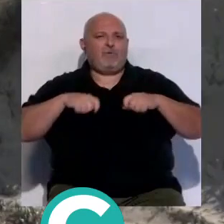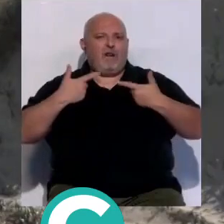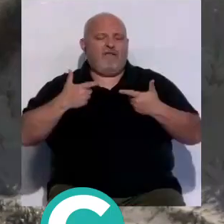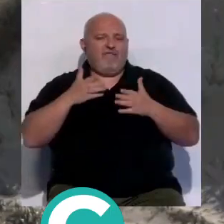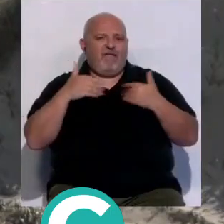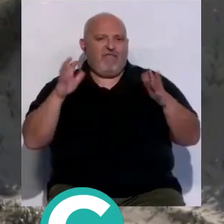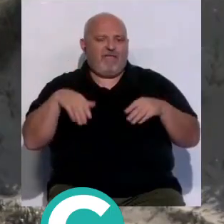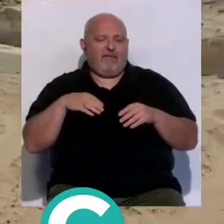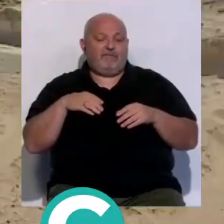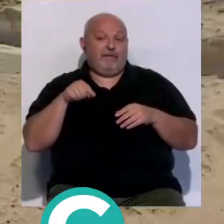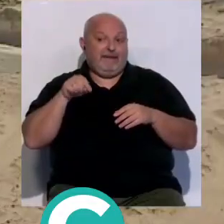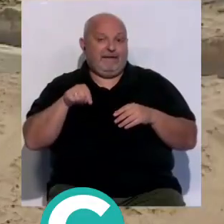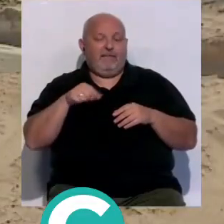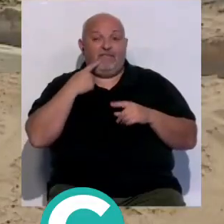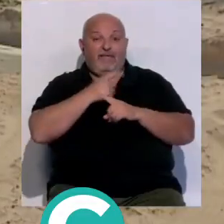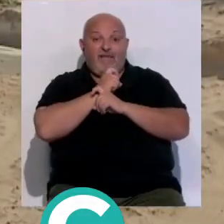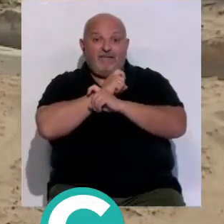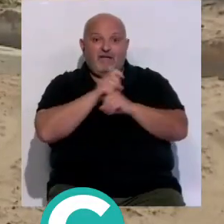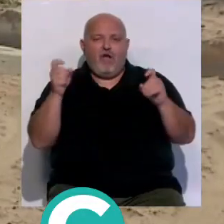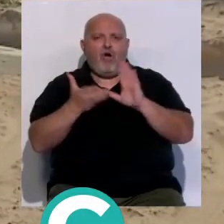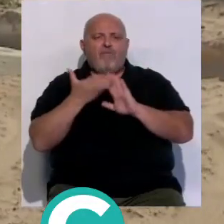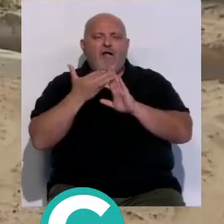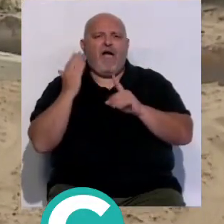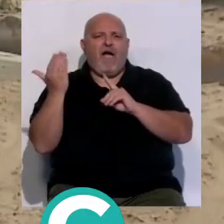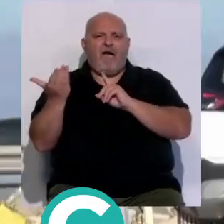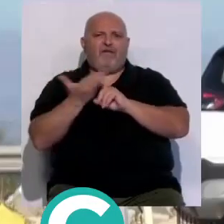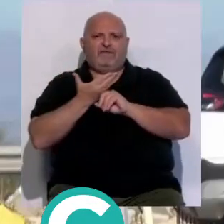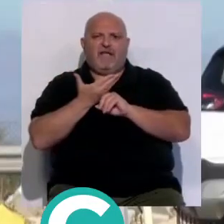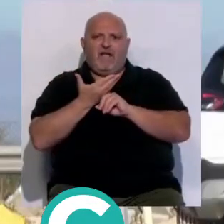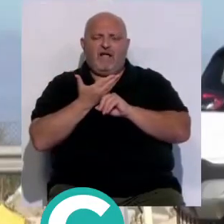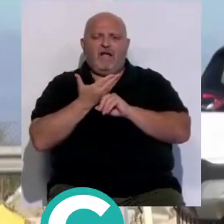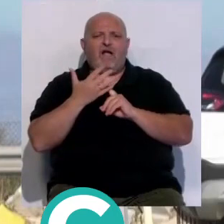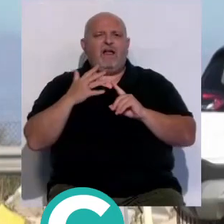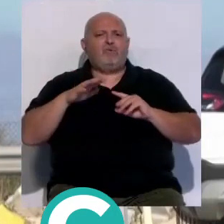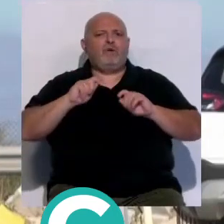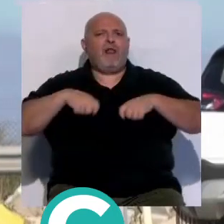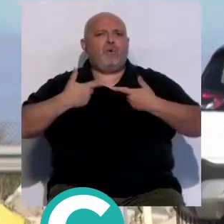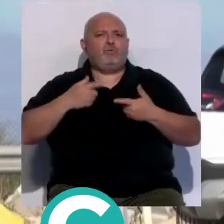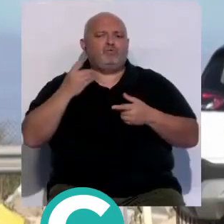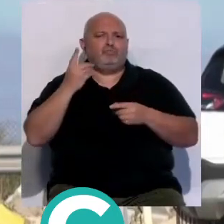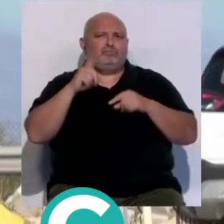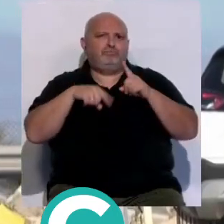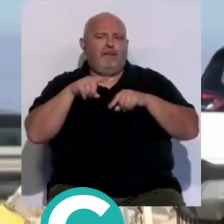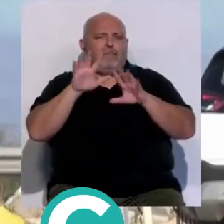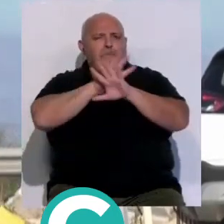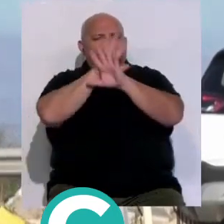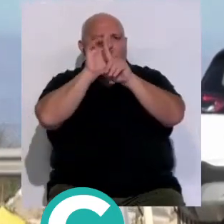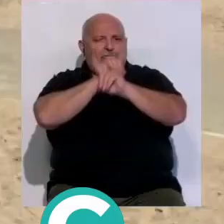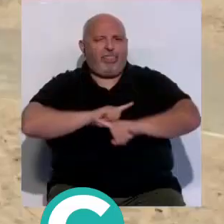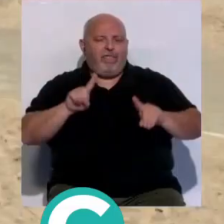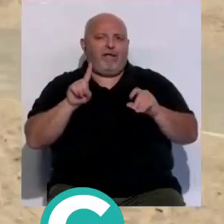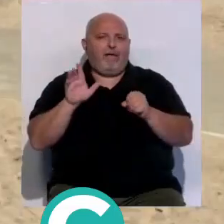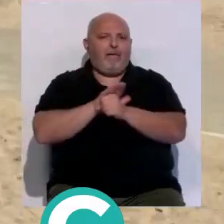bahía de cádiz los ecologistas alertan de que las obras están afectando severamente espacios naturales bajo varias figuras de protección ambiental